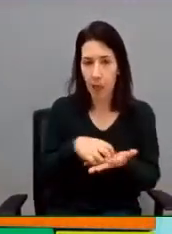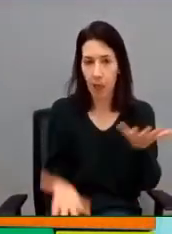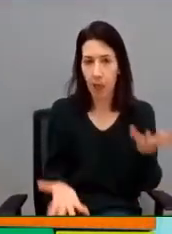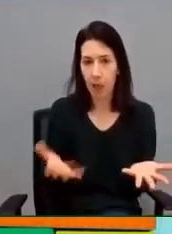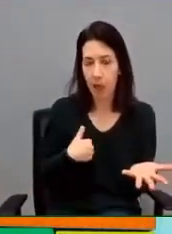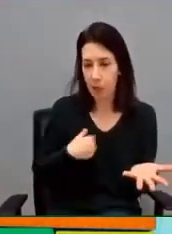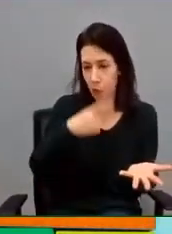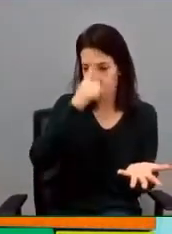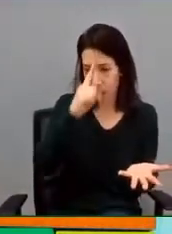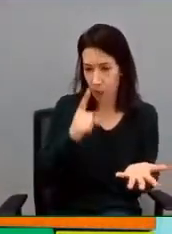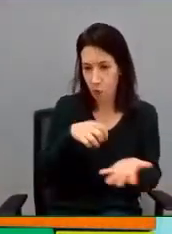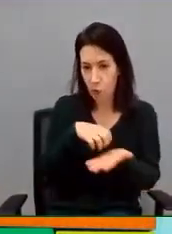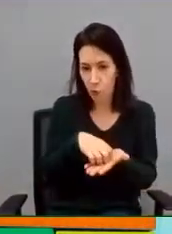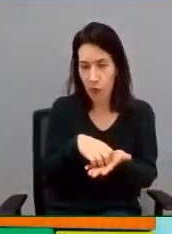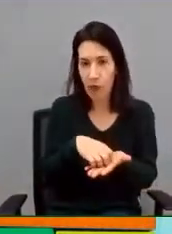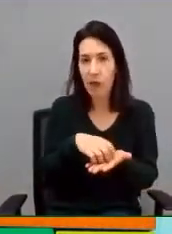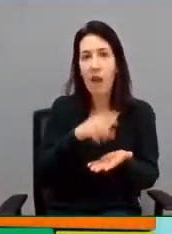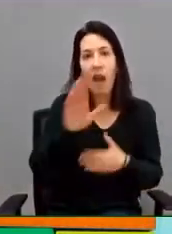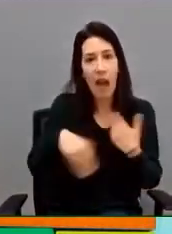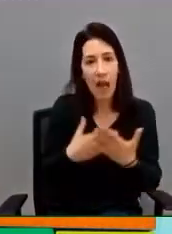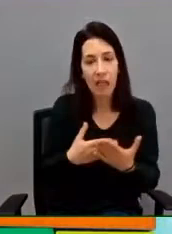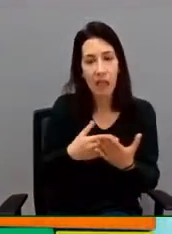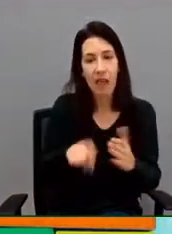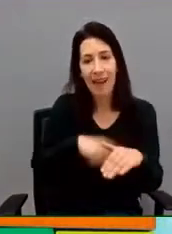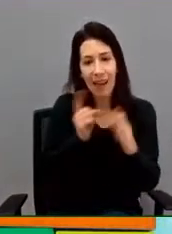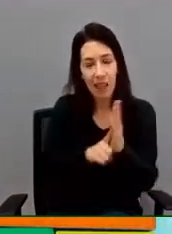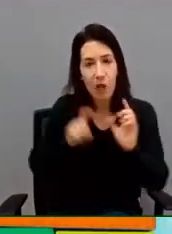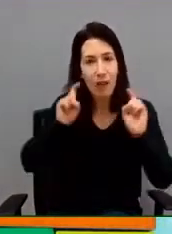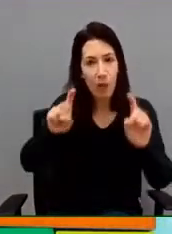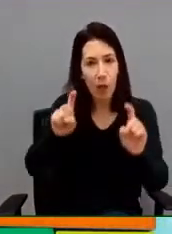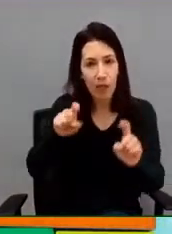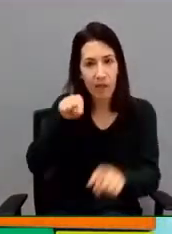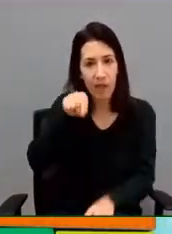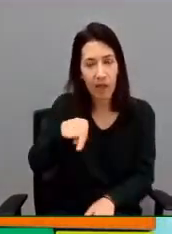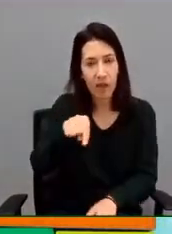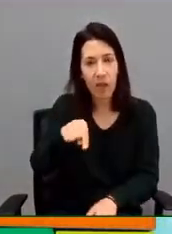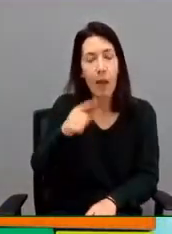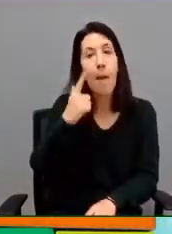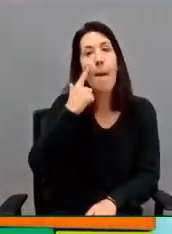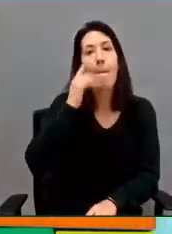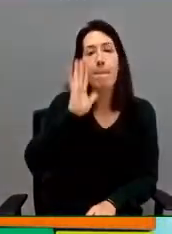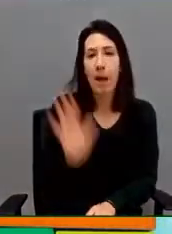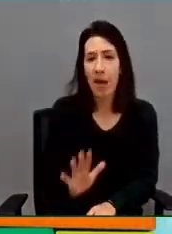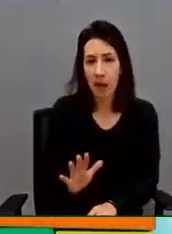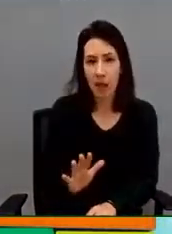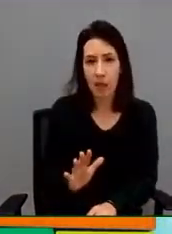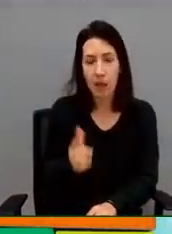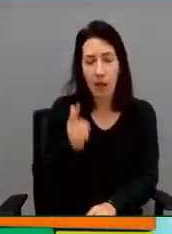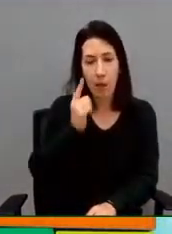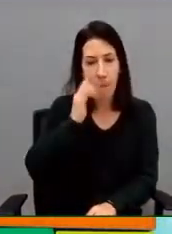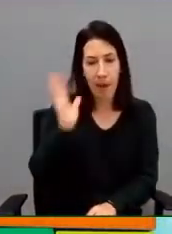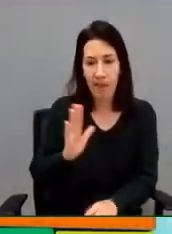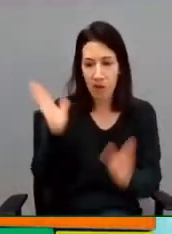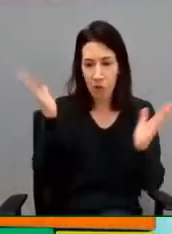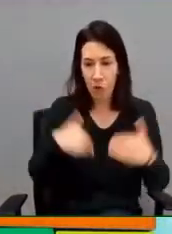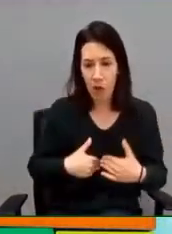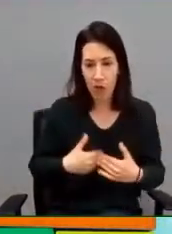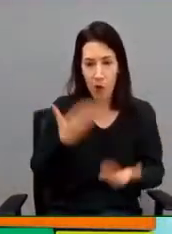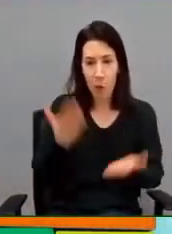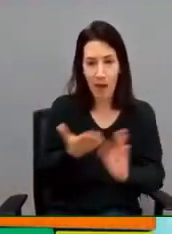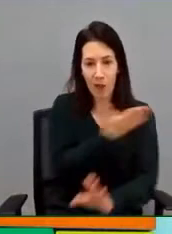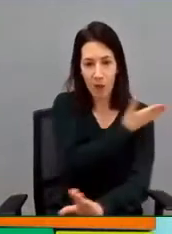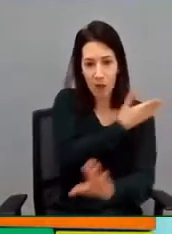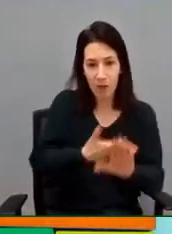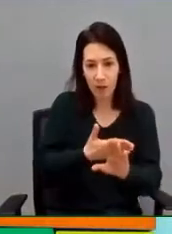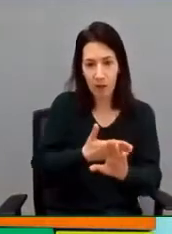Se ha planteado una legislación educativa que aparentemente no ofrece grandes cambios o mejoras respecto